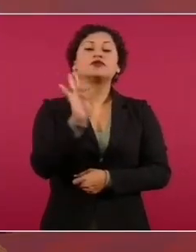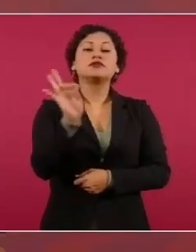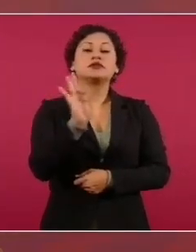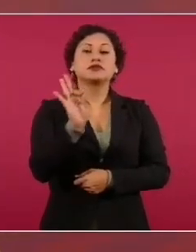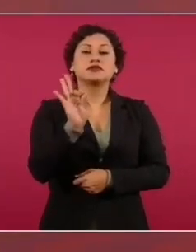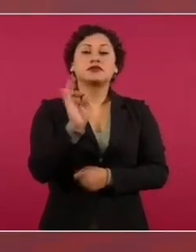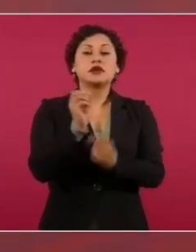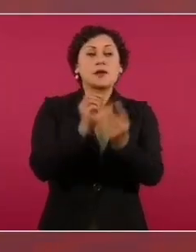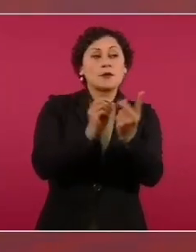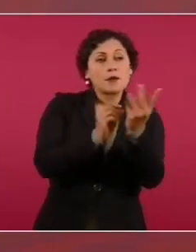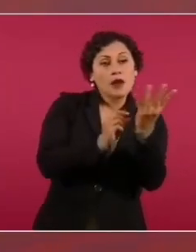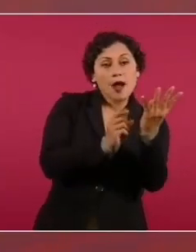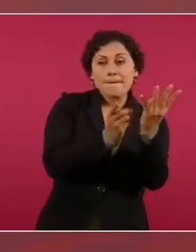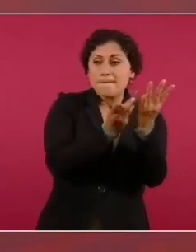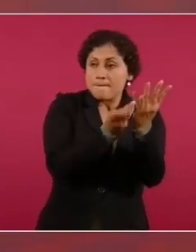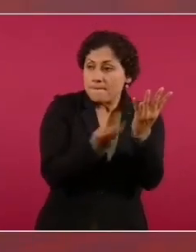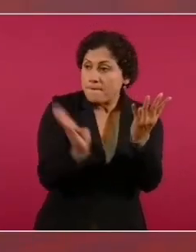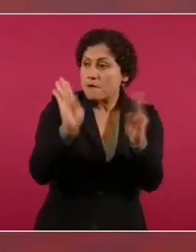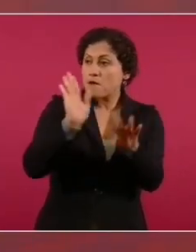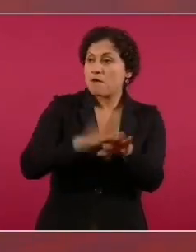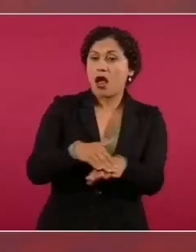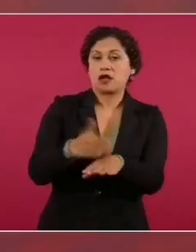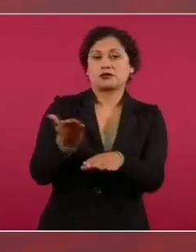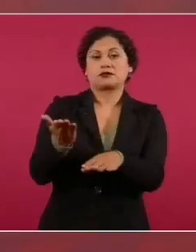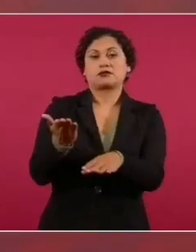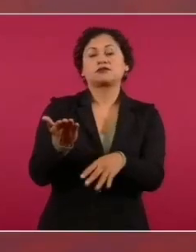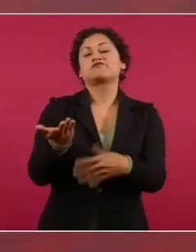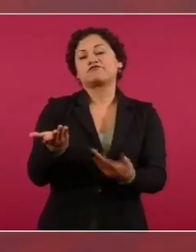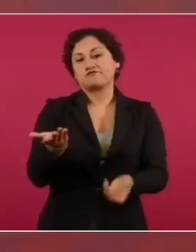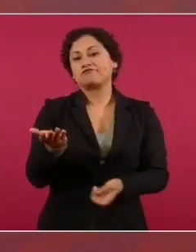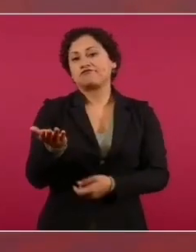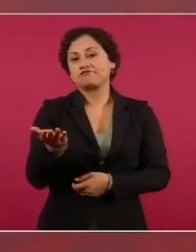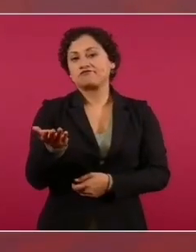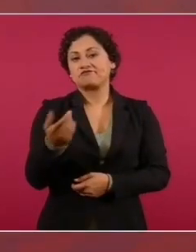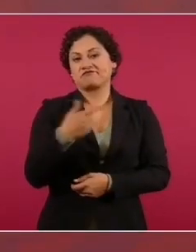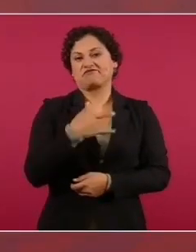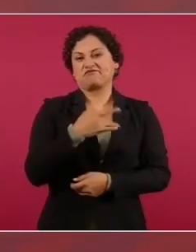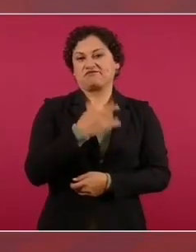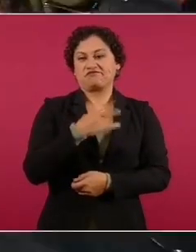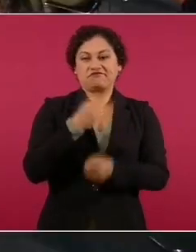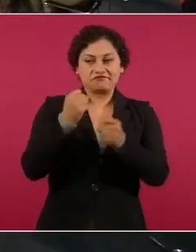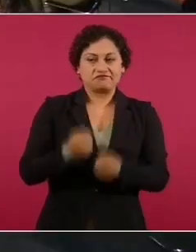estamos seguros de que va a bajar el precio.